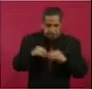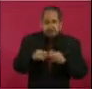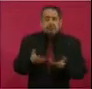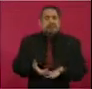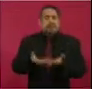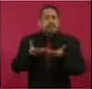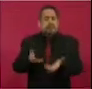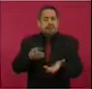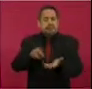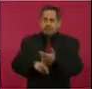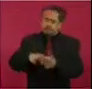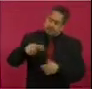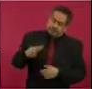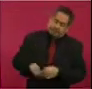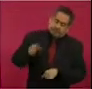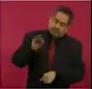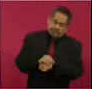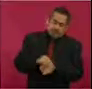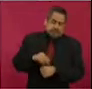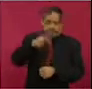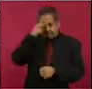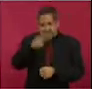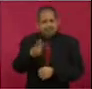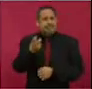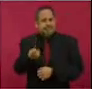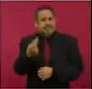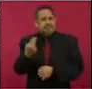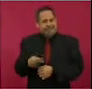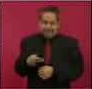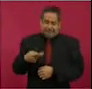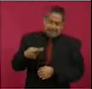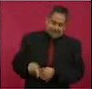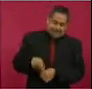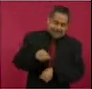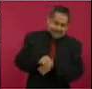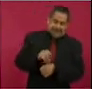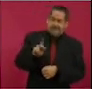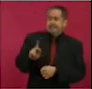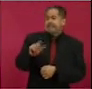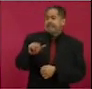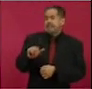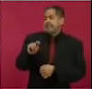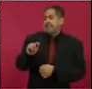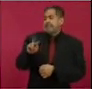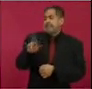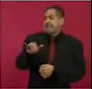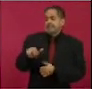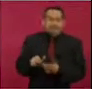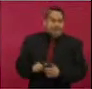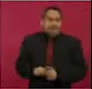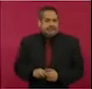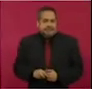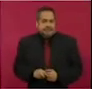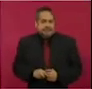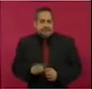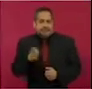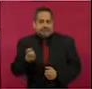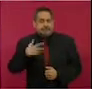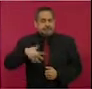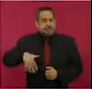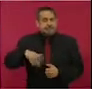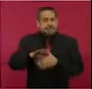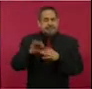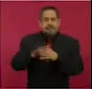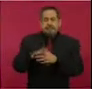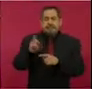por el COVID-19. Sin embargo, aseguró que sucede de manera lenta respecto al pico que hubo en la pandemia. En Palacio Nacional, el funcionario